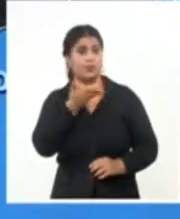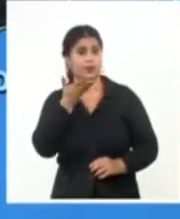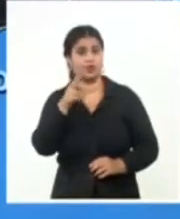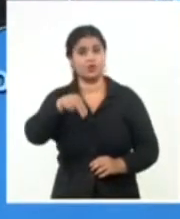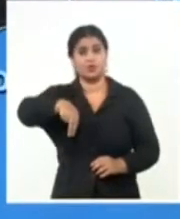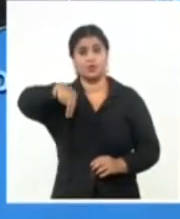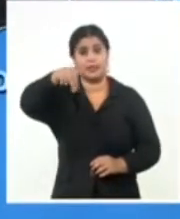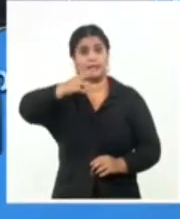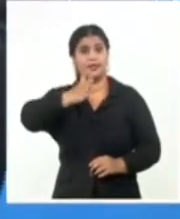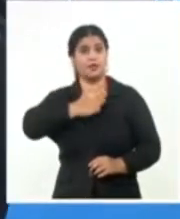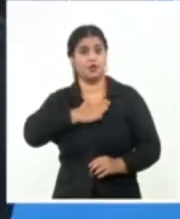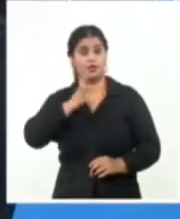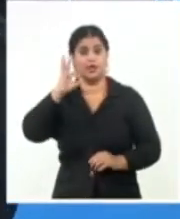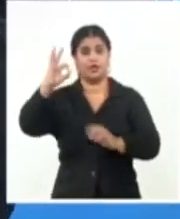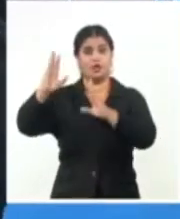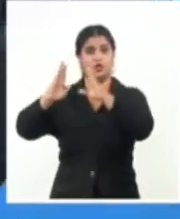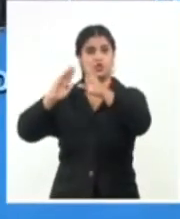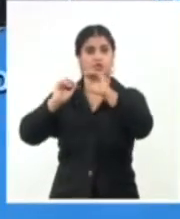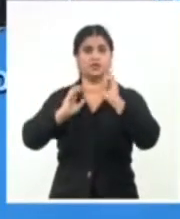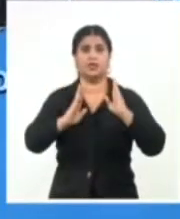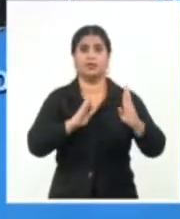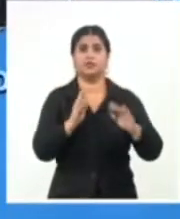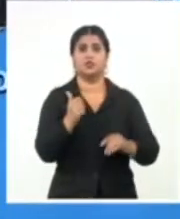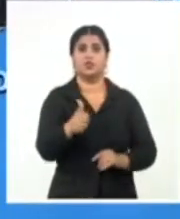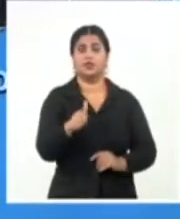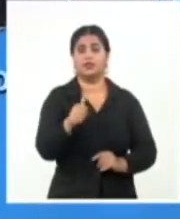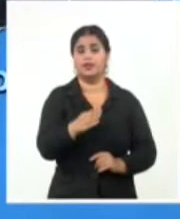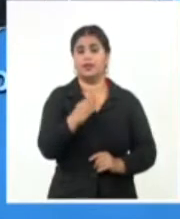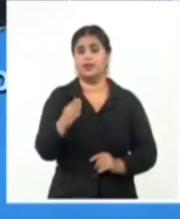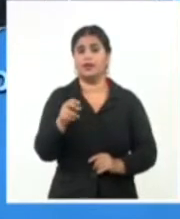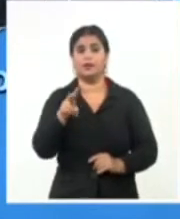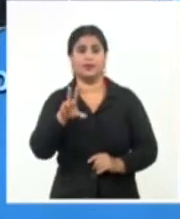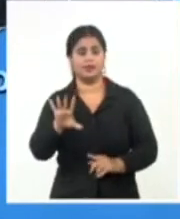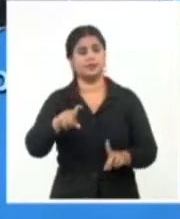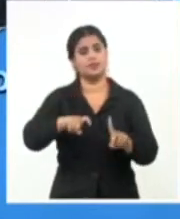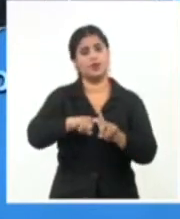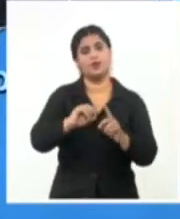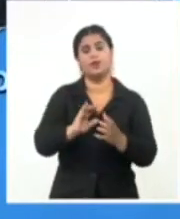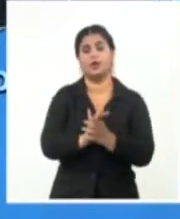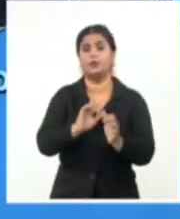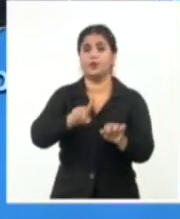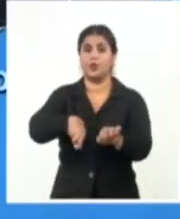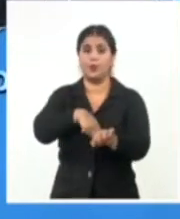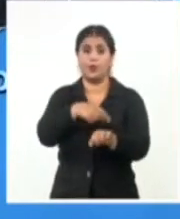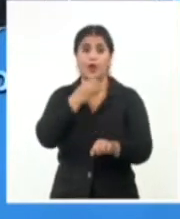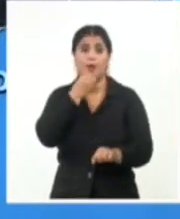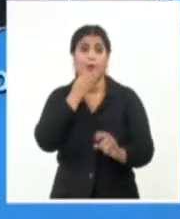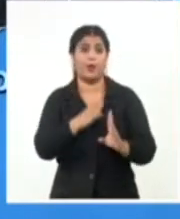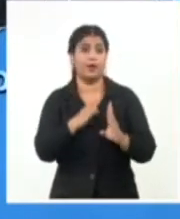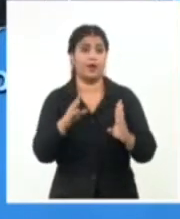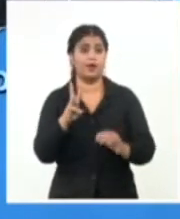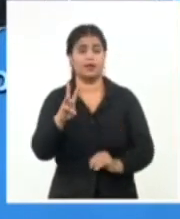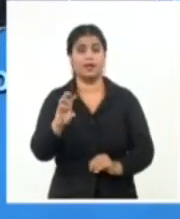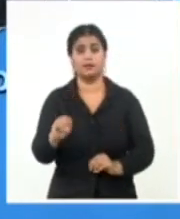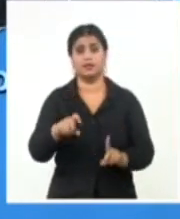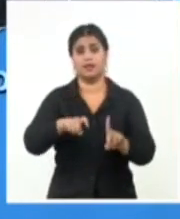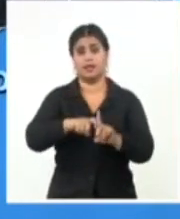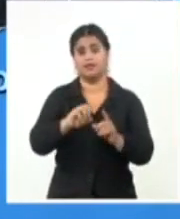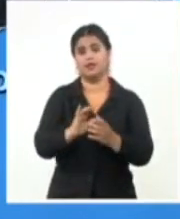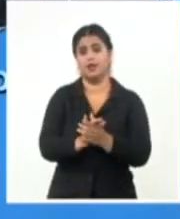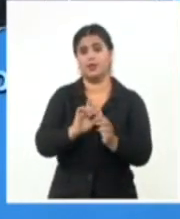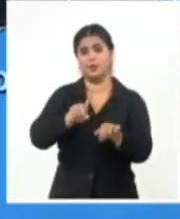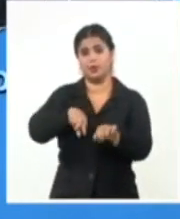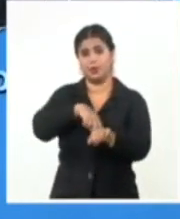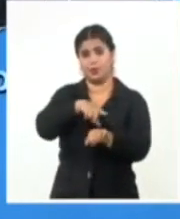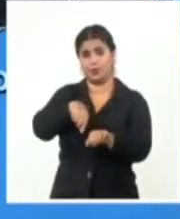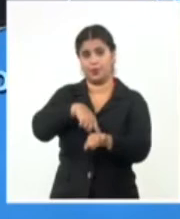nordeste en occidente y centro entre 10 y 25 kilómetros por hora, pueden llegar hasta los 30 kilómetros por hora en zonas de la costa norte e